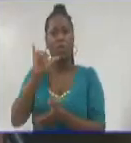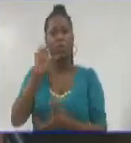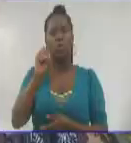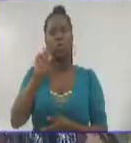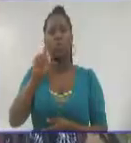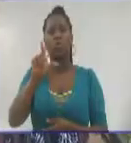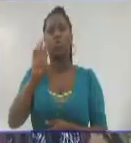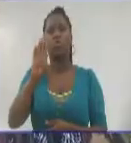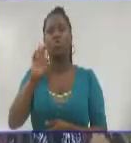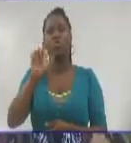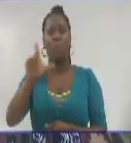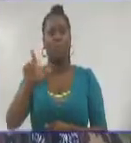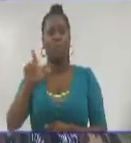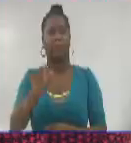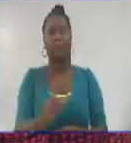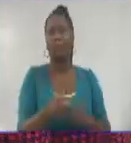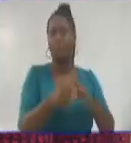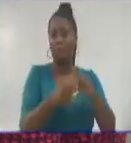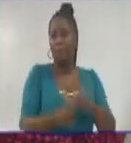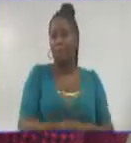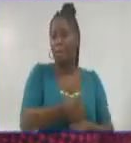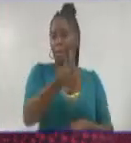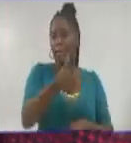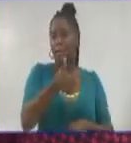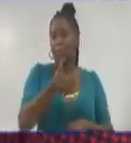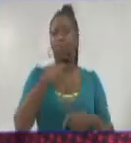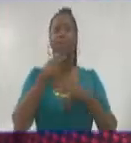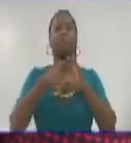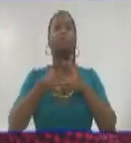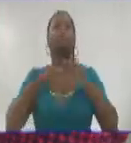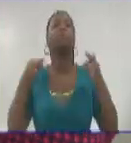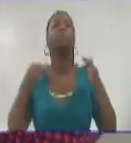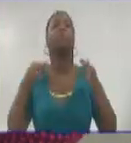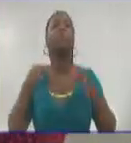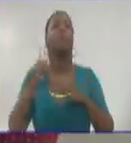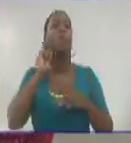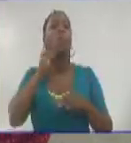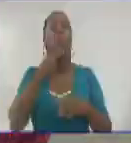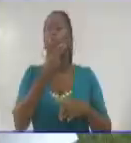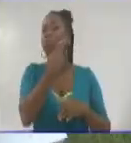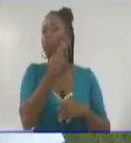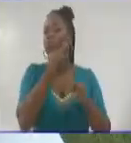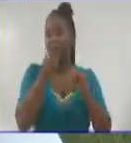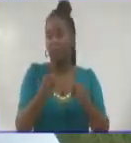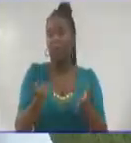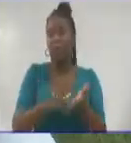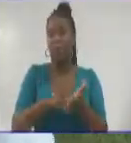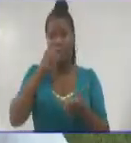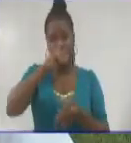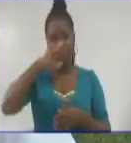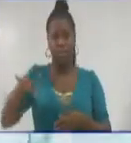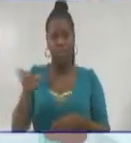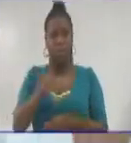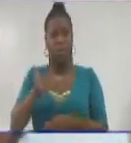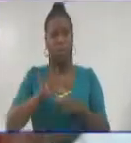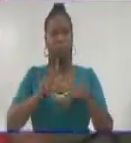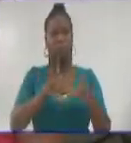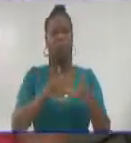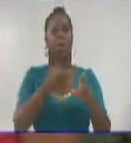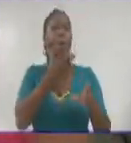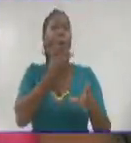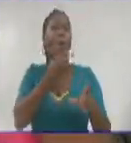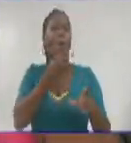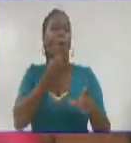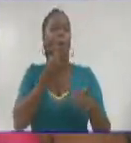Álvarez y la presidenta de la Organización de Pioneros, José Martí, Rosa María Ramírez Montero le fue otorgada además la condición Jóvenes